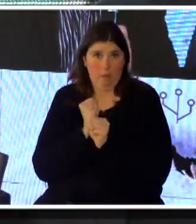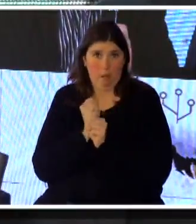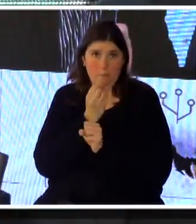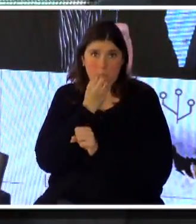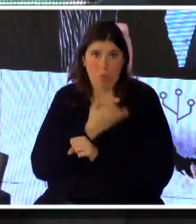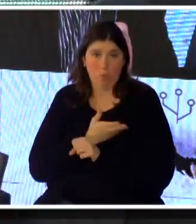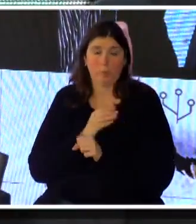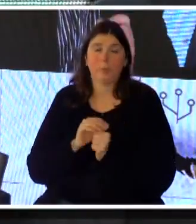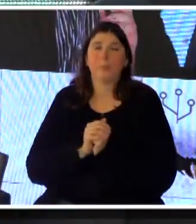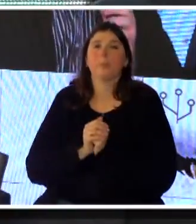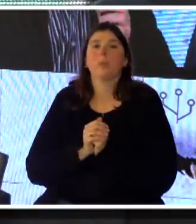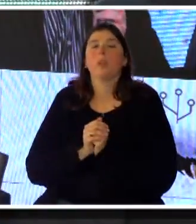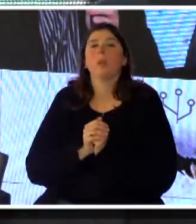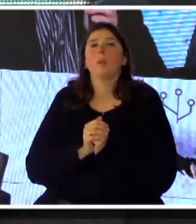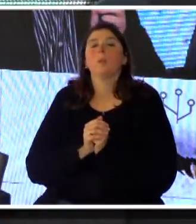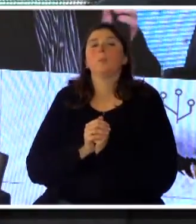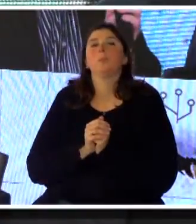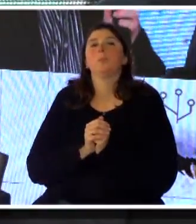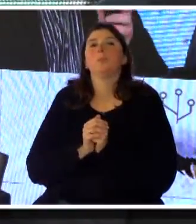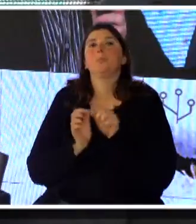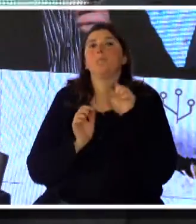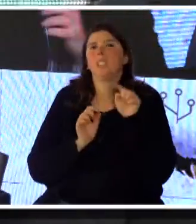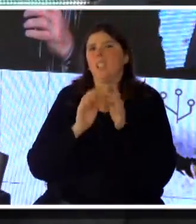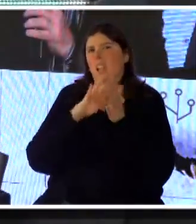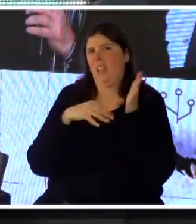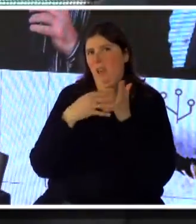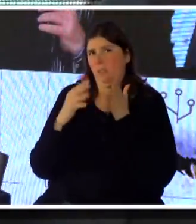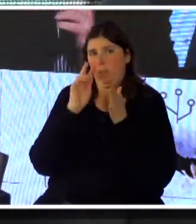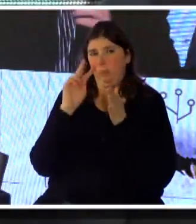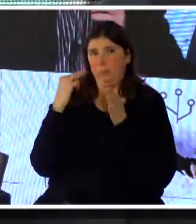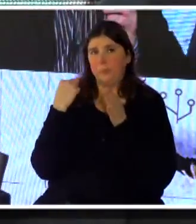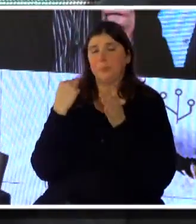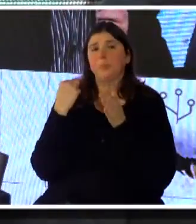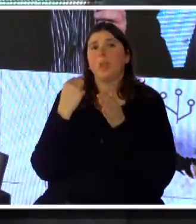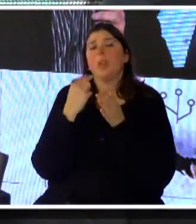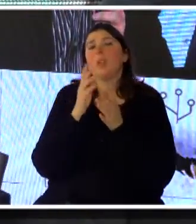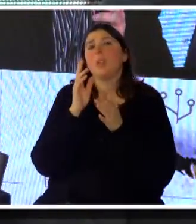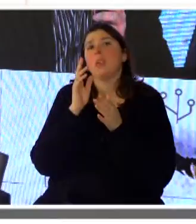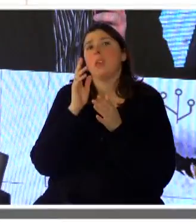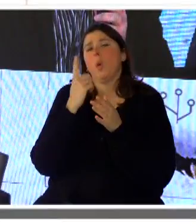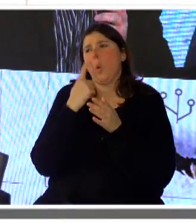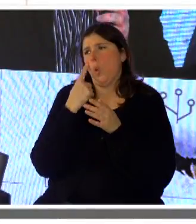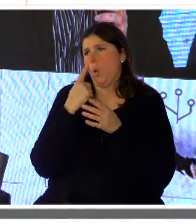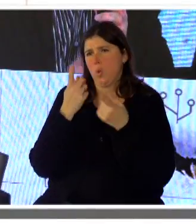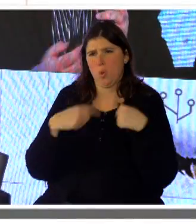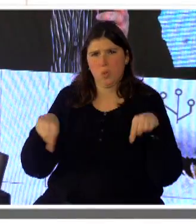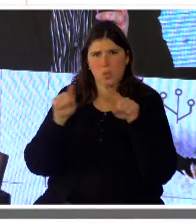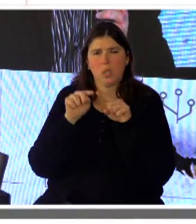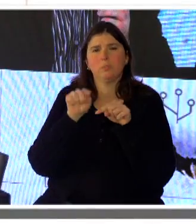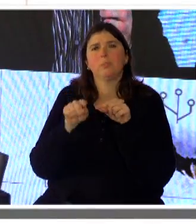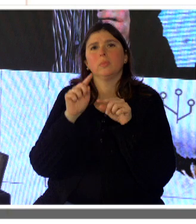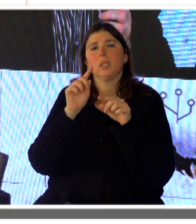Los lineamientos... Esa es una gráfica muy conocida por muchos acá adentro que resumen